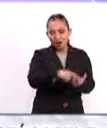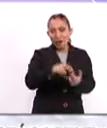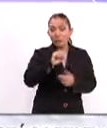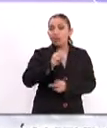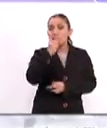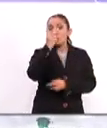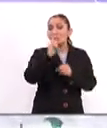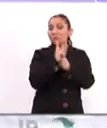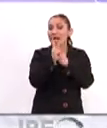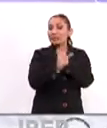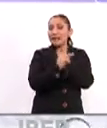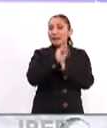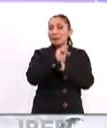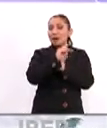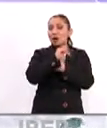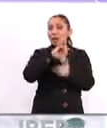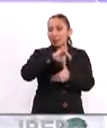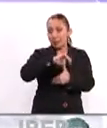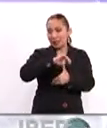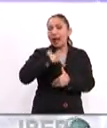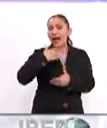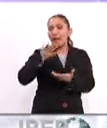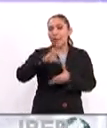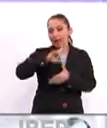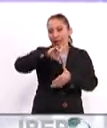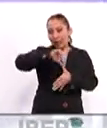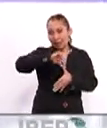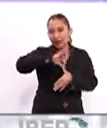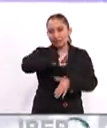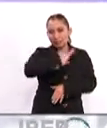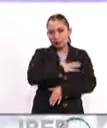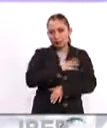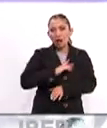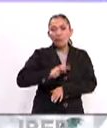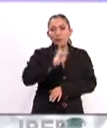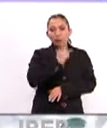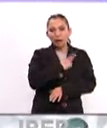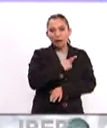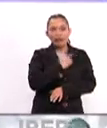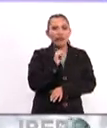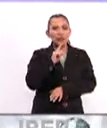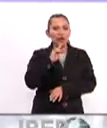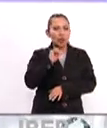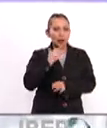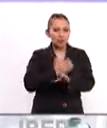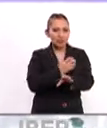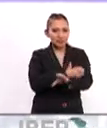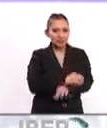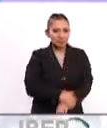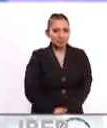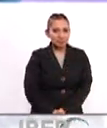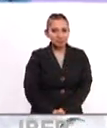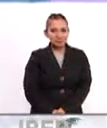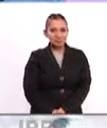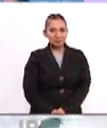los 22 países de Iberoamérica que incluyen a América Latina, España, Portugal y Andorra. Acompáñenme.